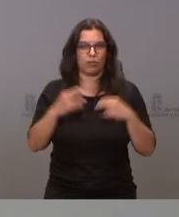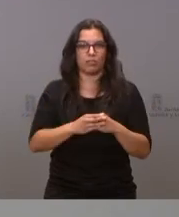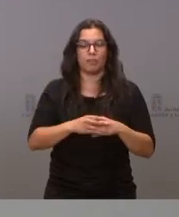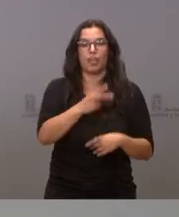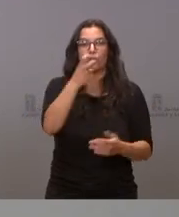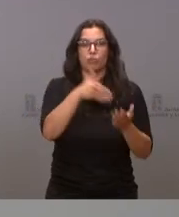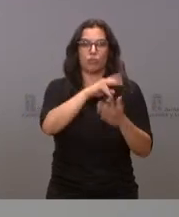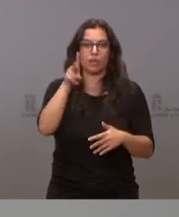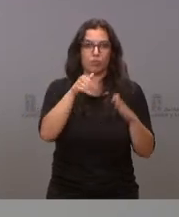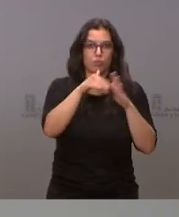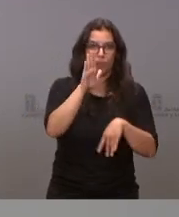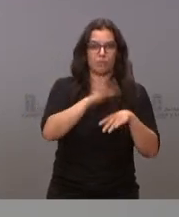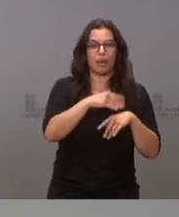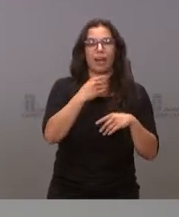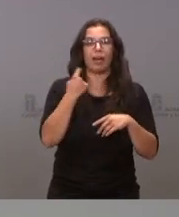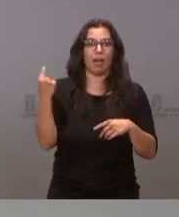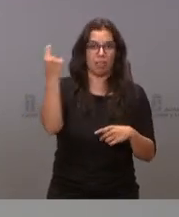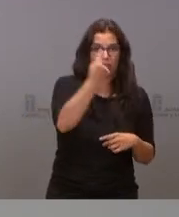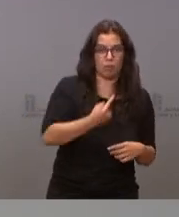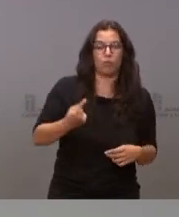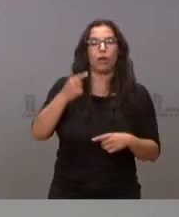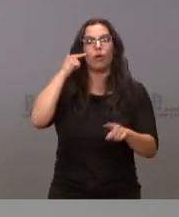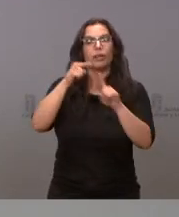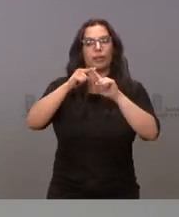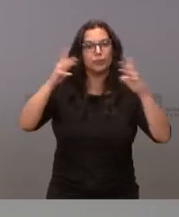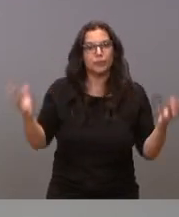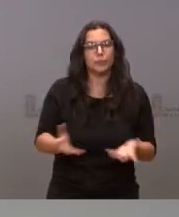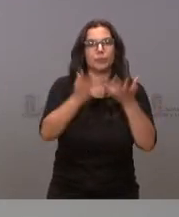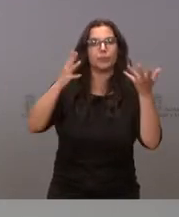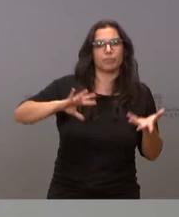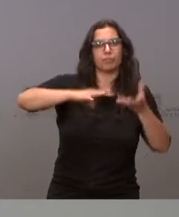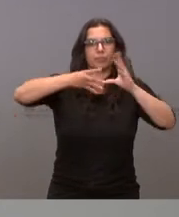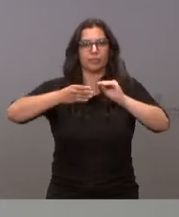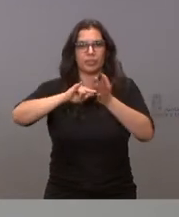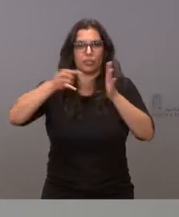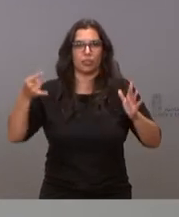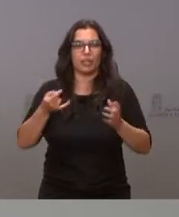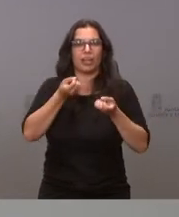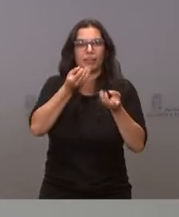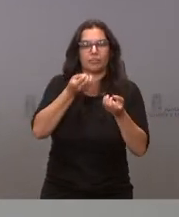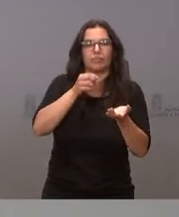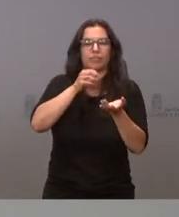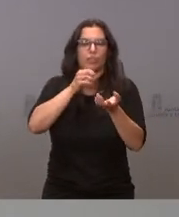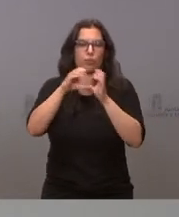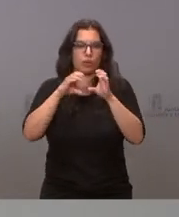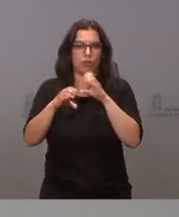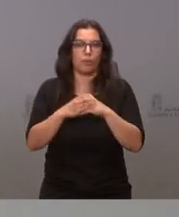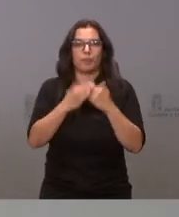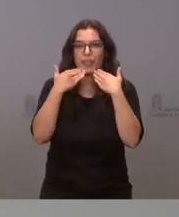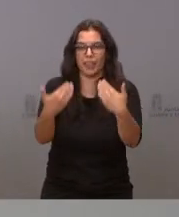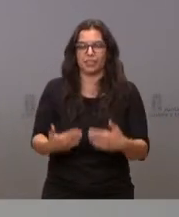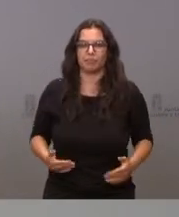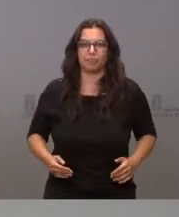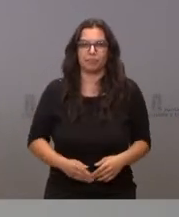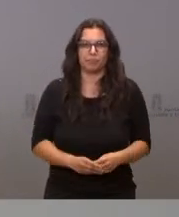de 200.000 euros para cada institución académica para fomentar la implantación de las tecnologías de la información y de la comunicación. Muchas gracias.